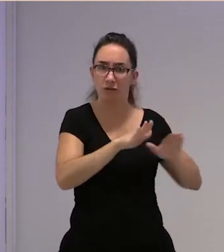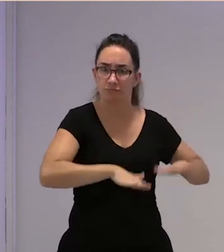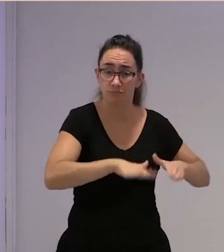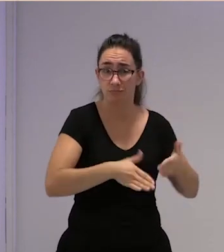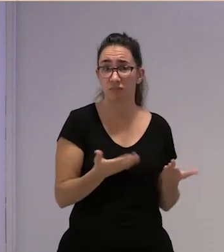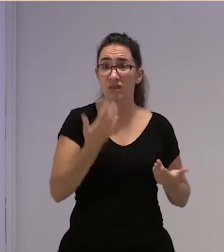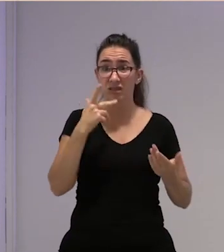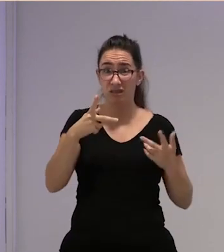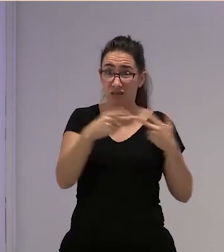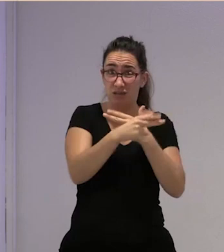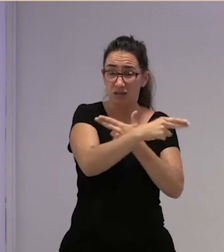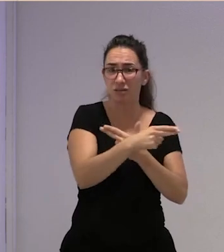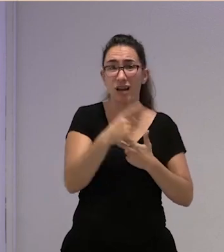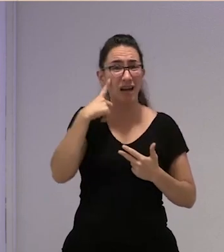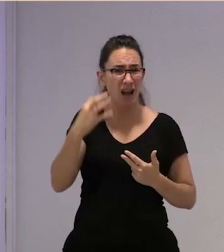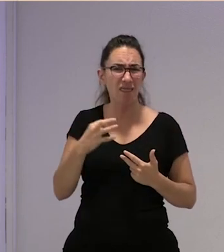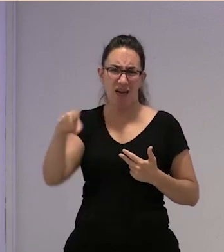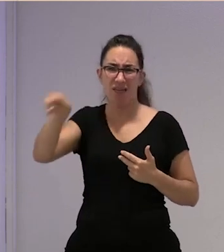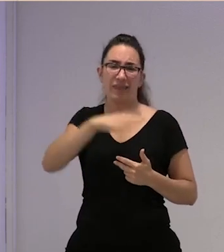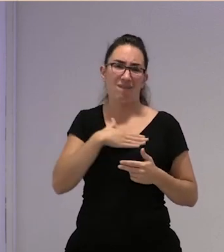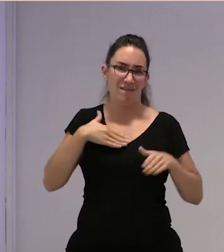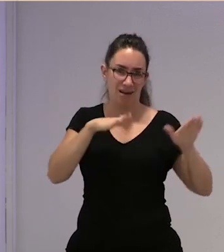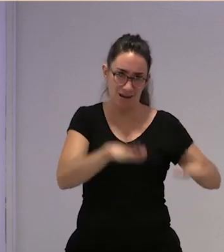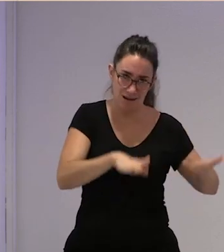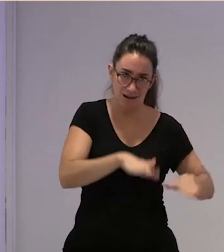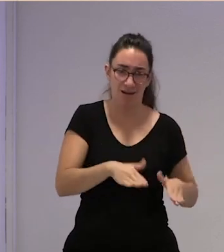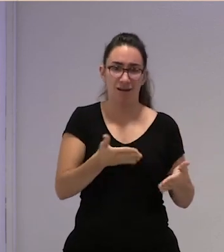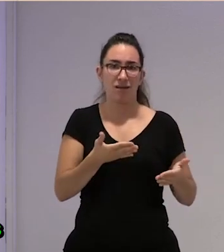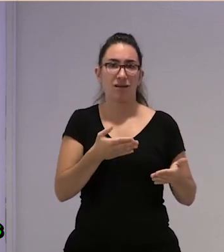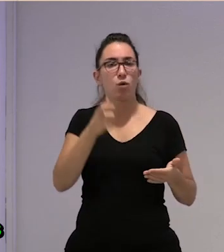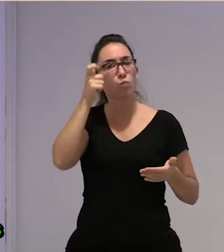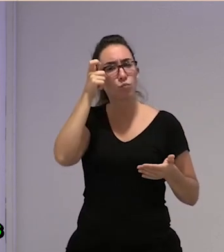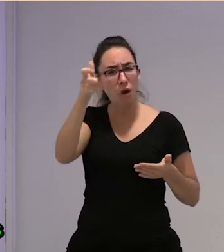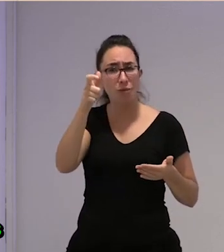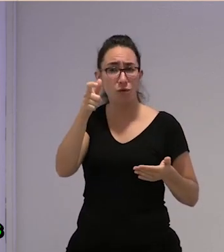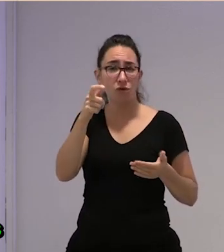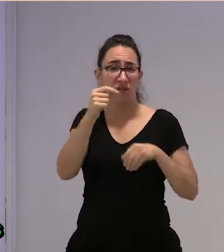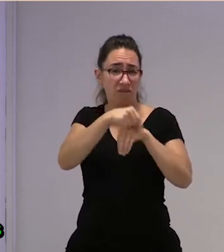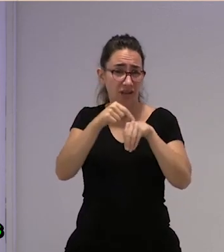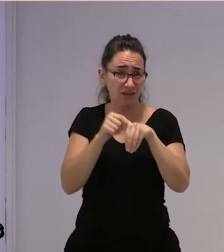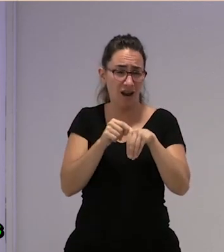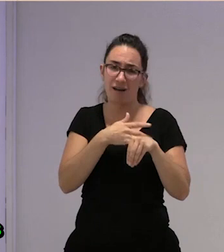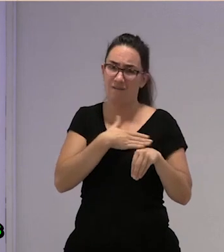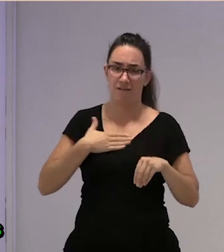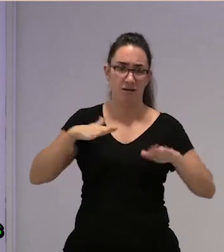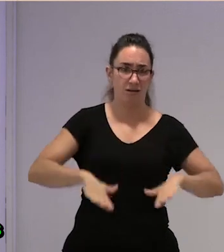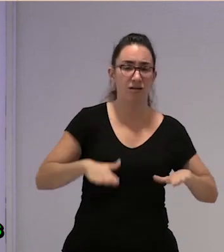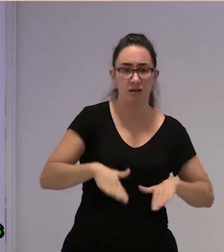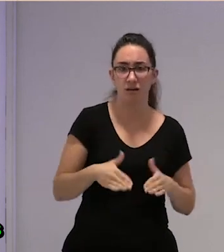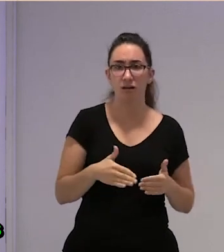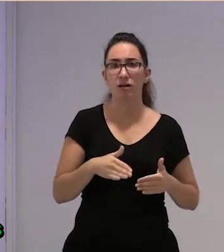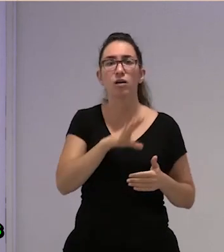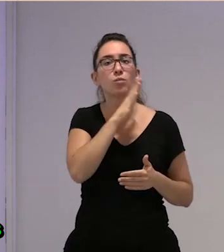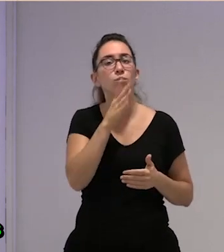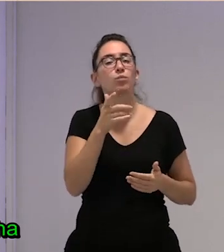esto al final ellos quieren que esté allí sobre todo los principales pueblos freseros aquí da también la coincidencia de que los